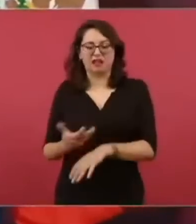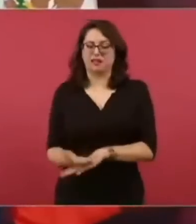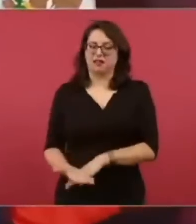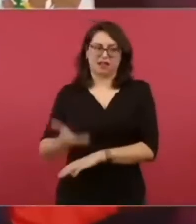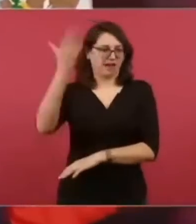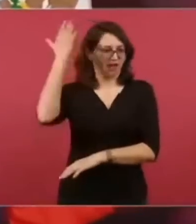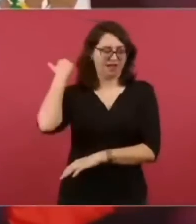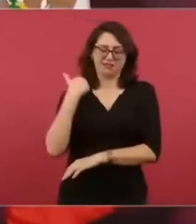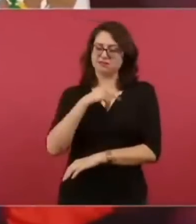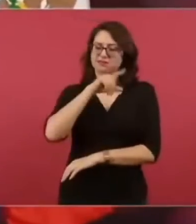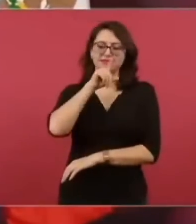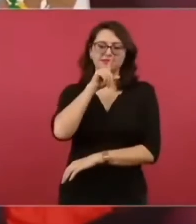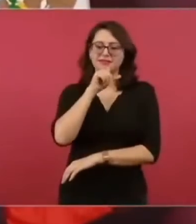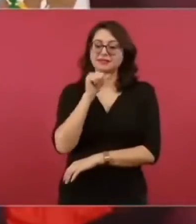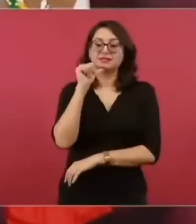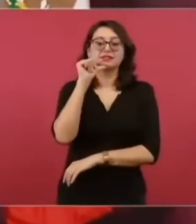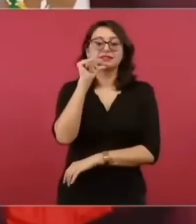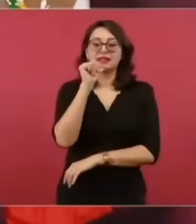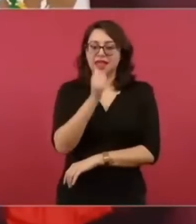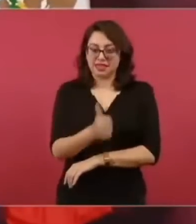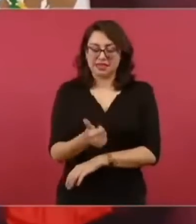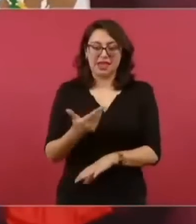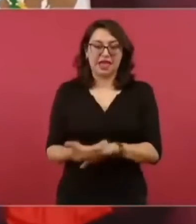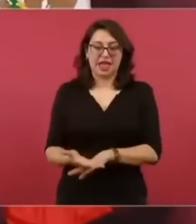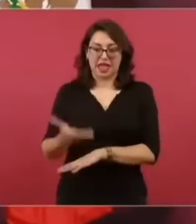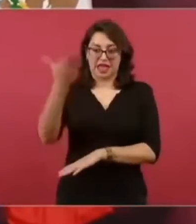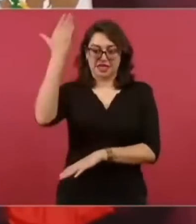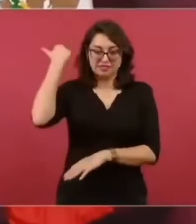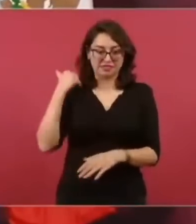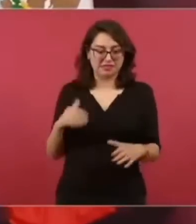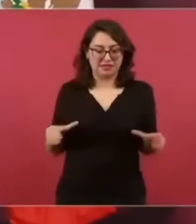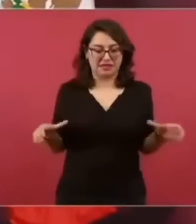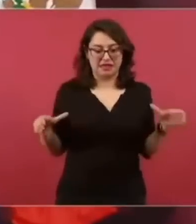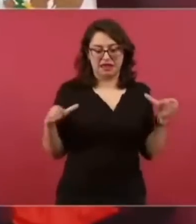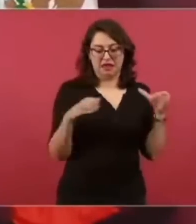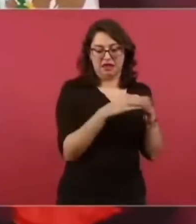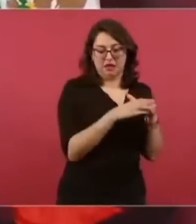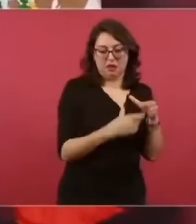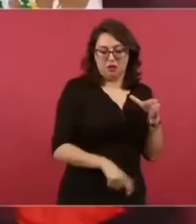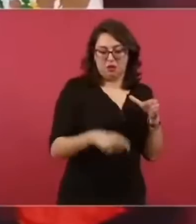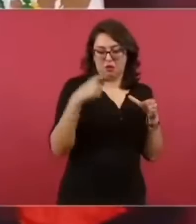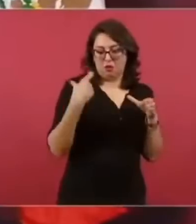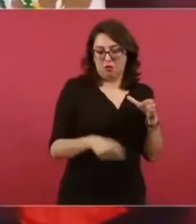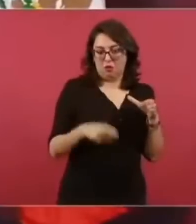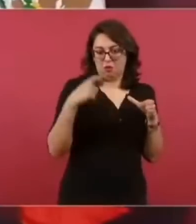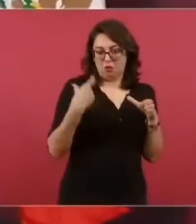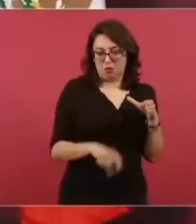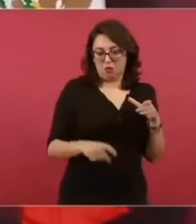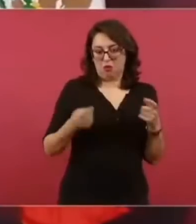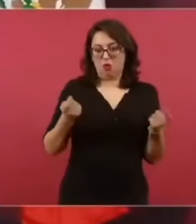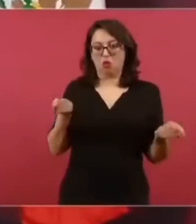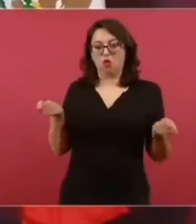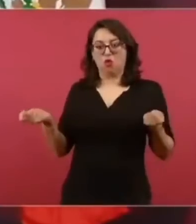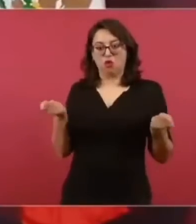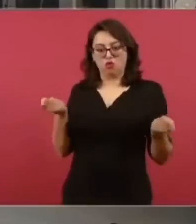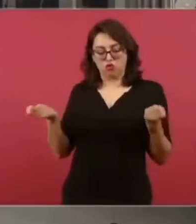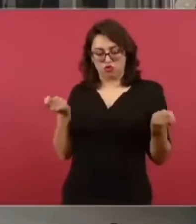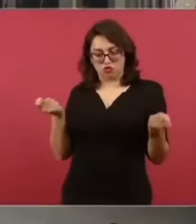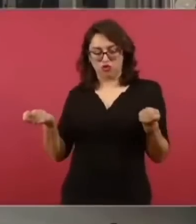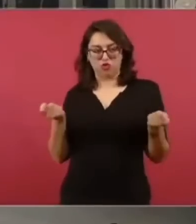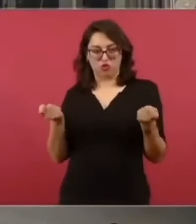porque prevalecía una aristocracia, más que nada en términos aristotélicos,